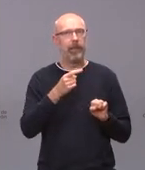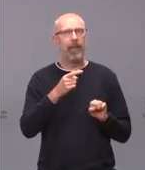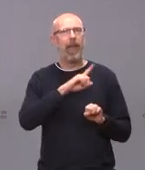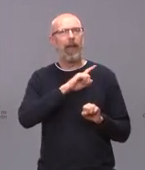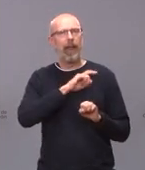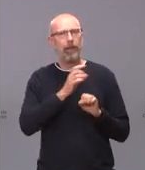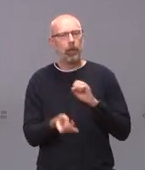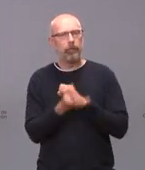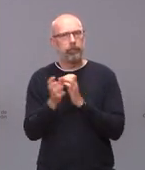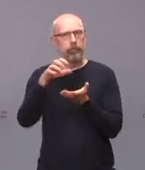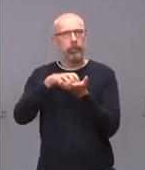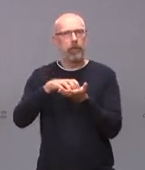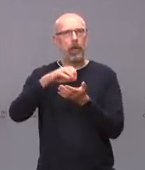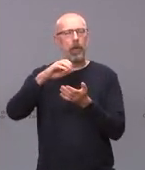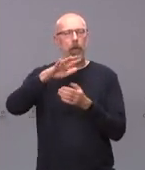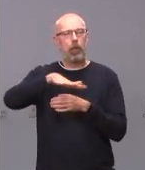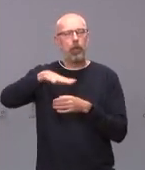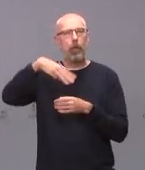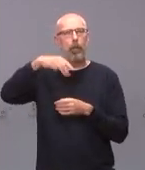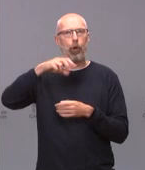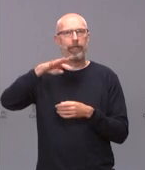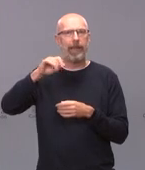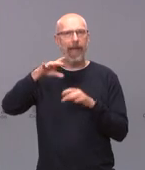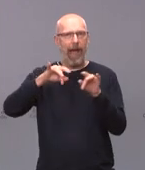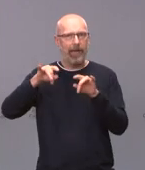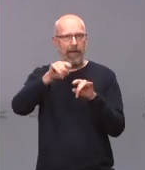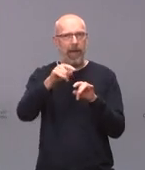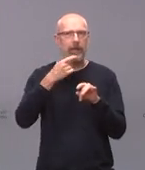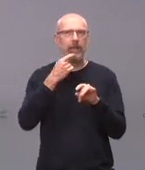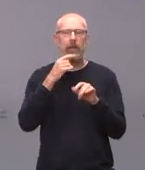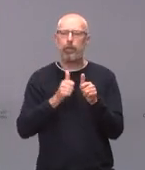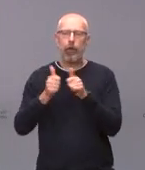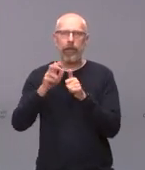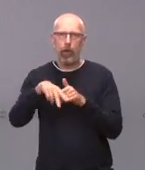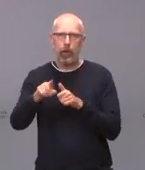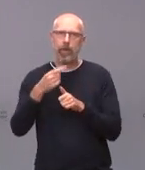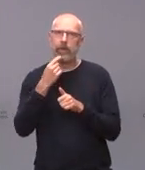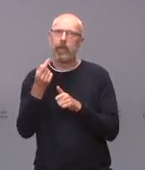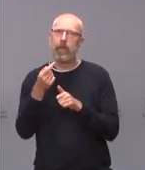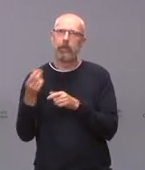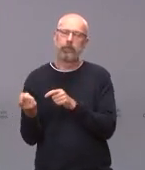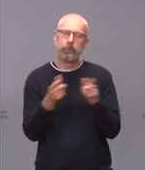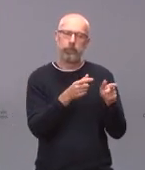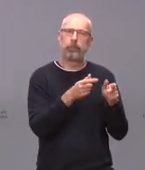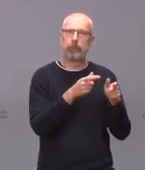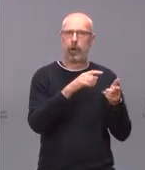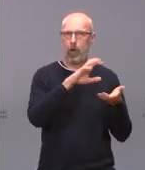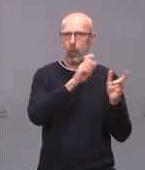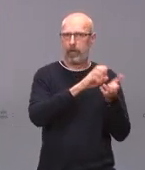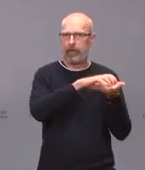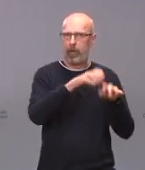es prioritaria para su ministerio y ha pasado la pelota a la Junta para que se presente como proyecto para los fondos de recuperación